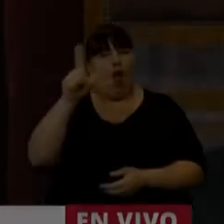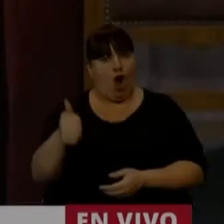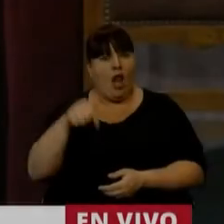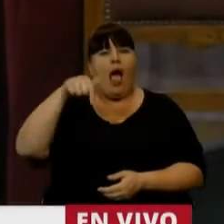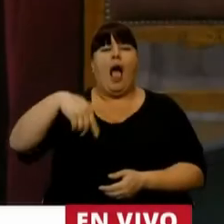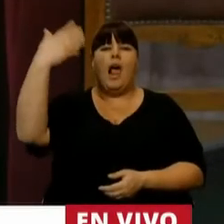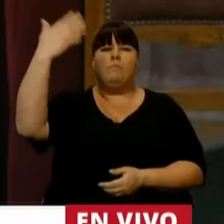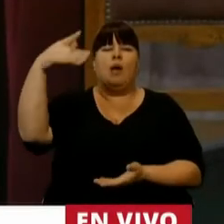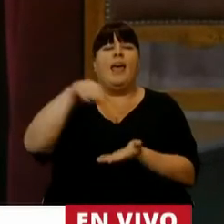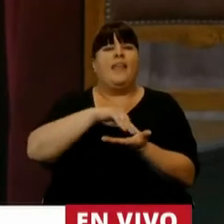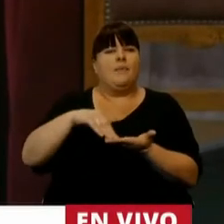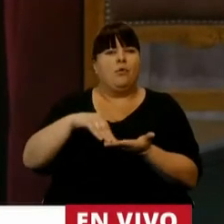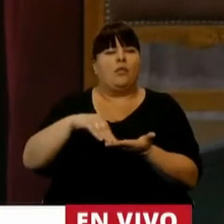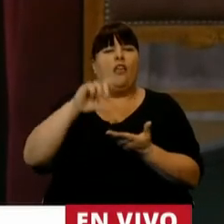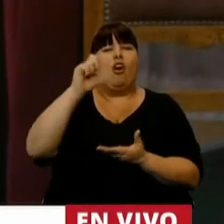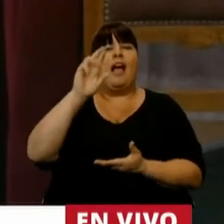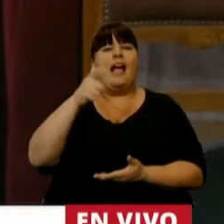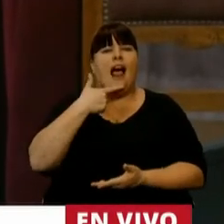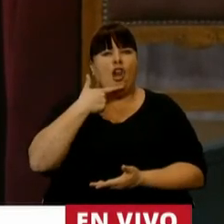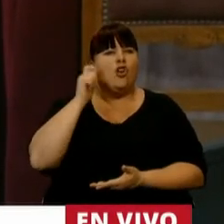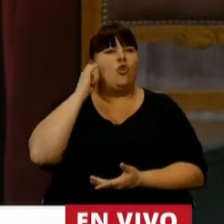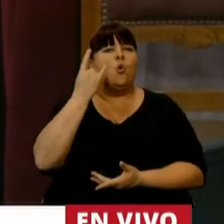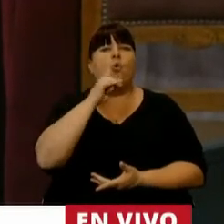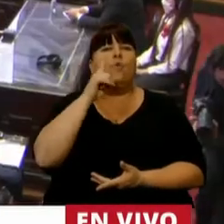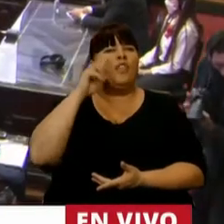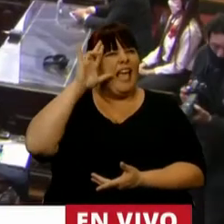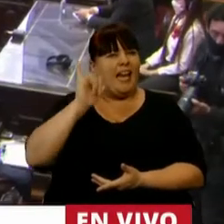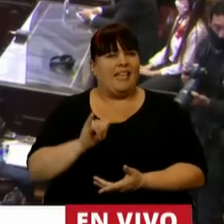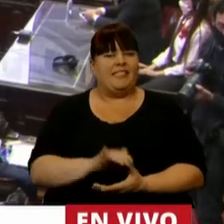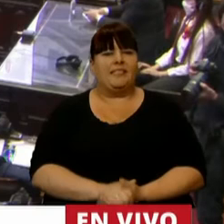En el uso de la palabra, el diputado Carlos María Gutiérrez.